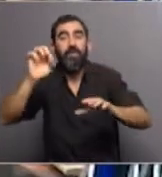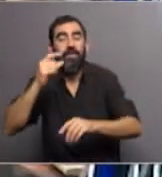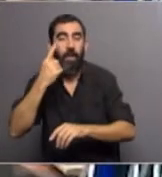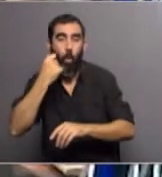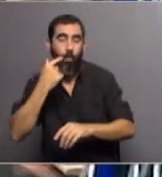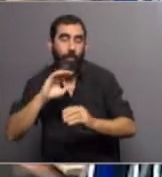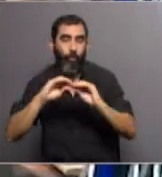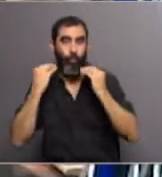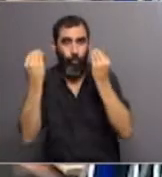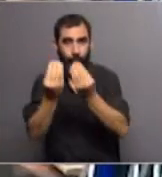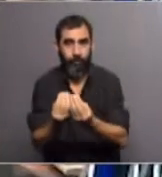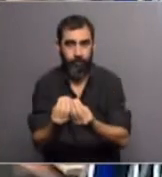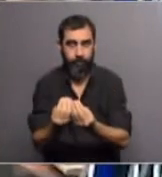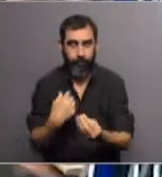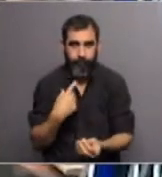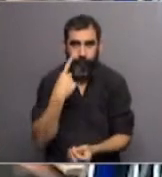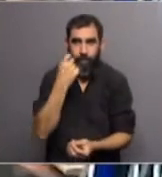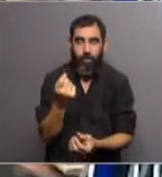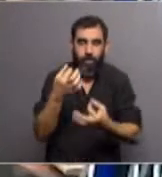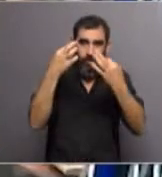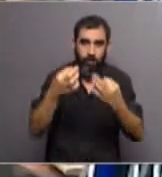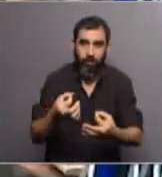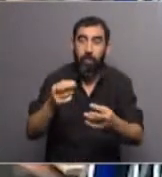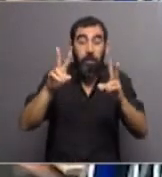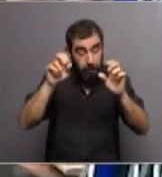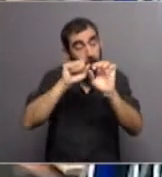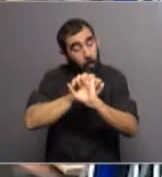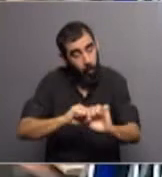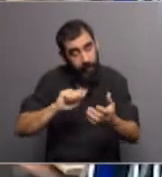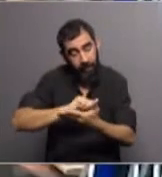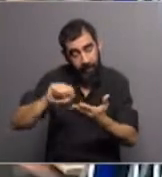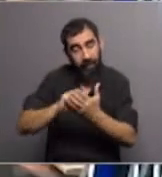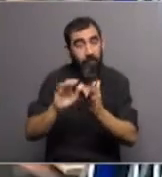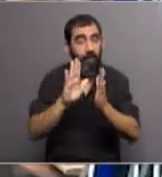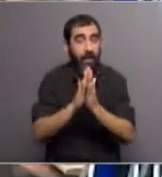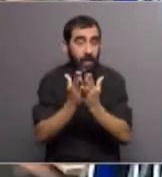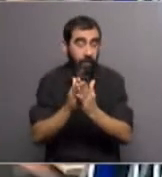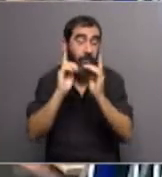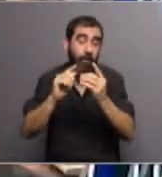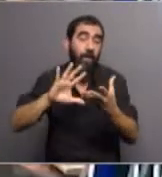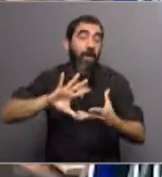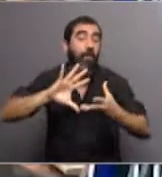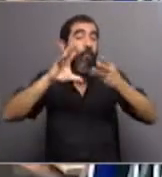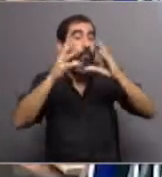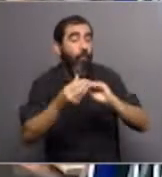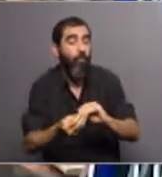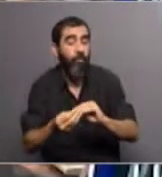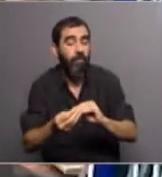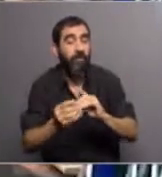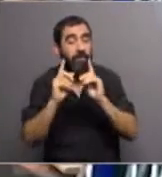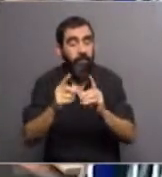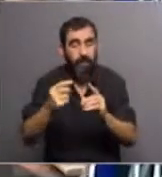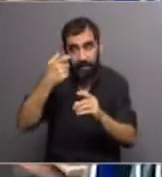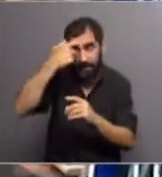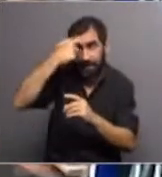y cuando nos dimos cuenta de eso, obviamente eso era tema para un libro y también una forma de entrar la